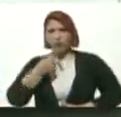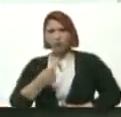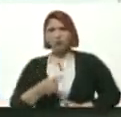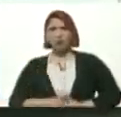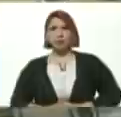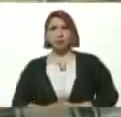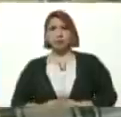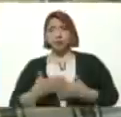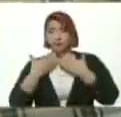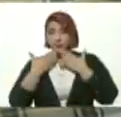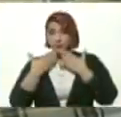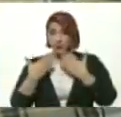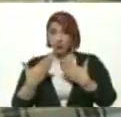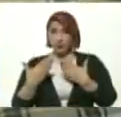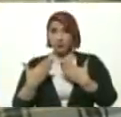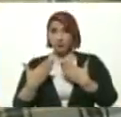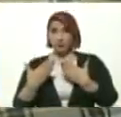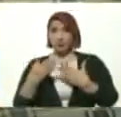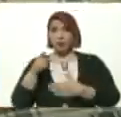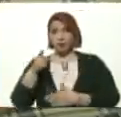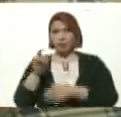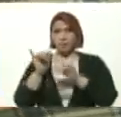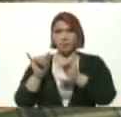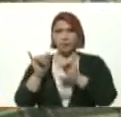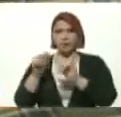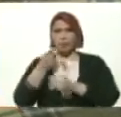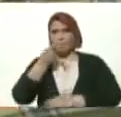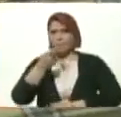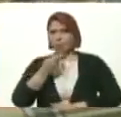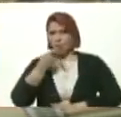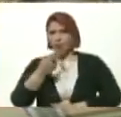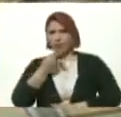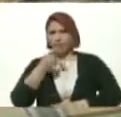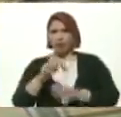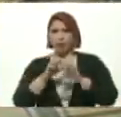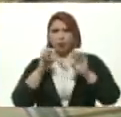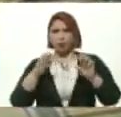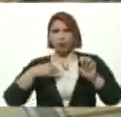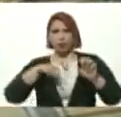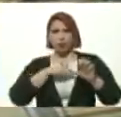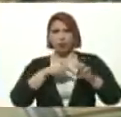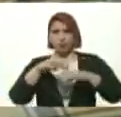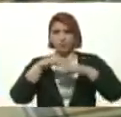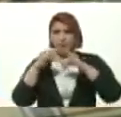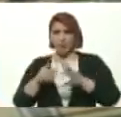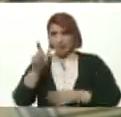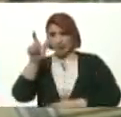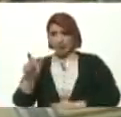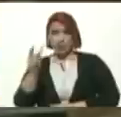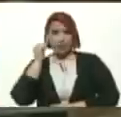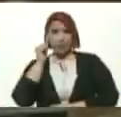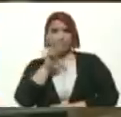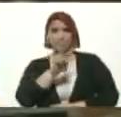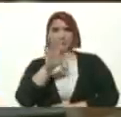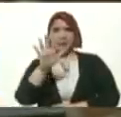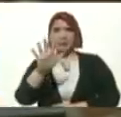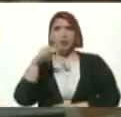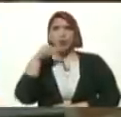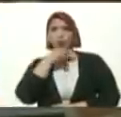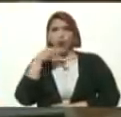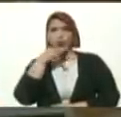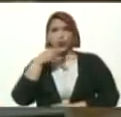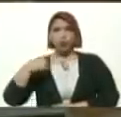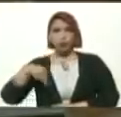Que gracias A usted A esas Políticas Educativas Y a nuestra Ministra El 25 De octubre